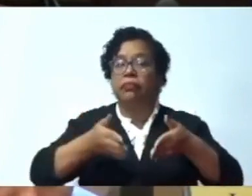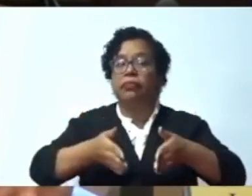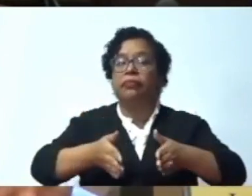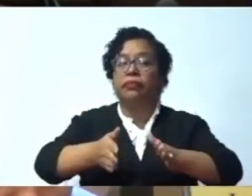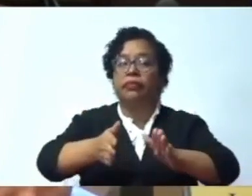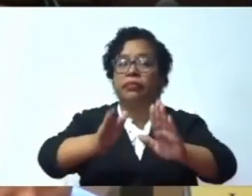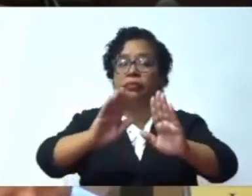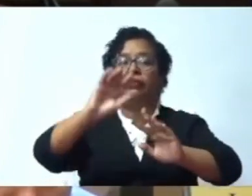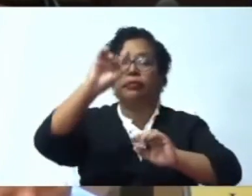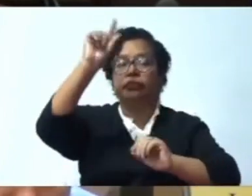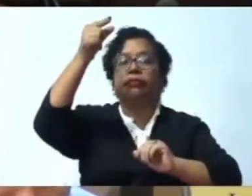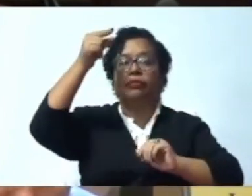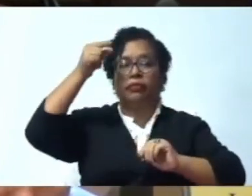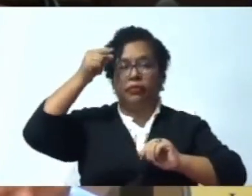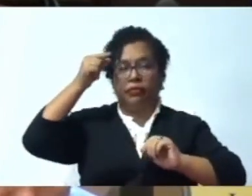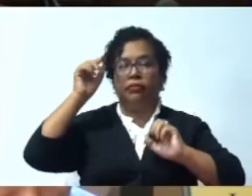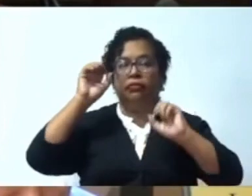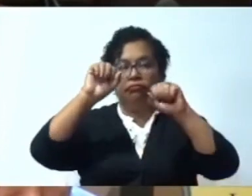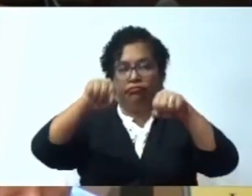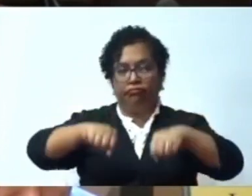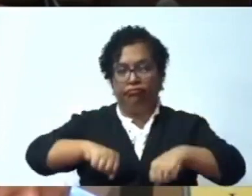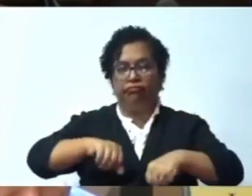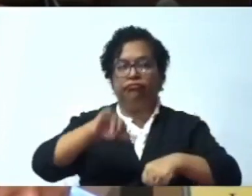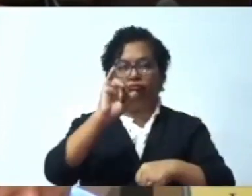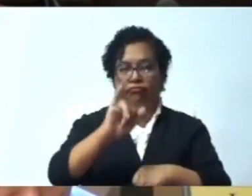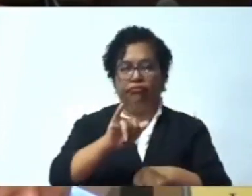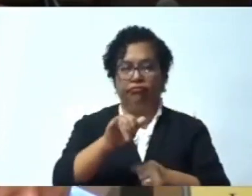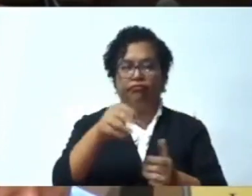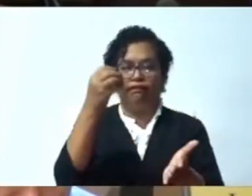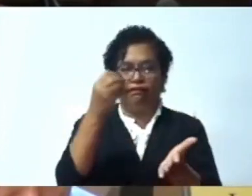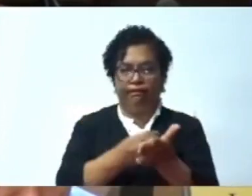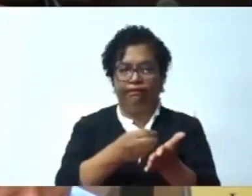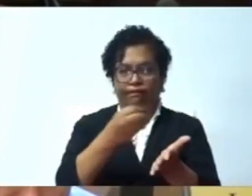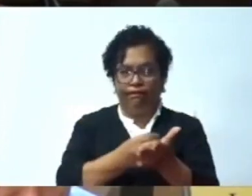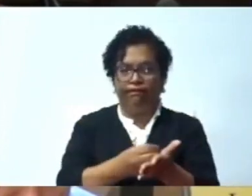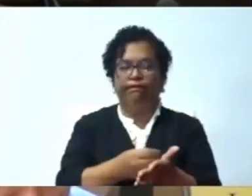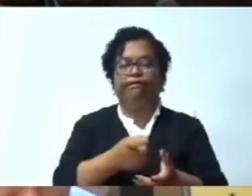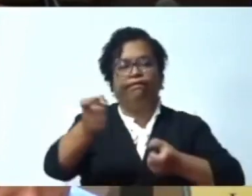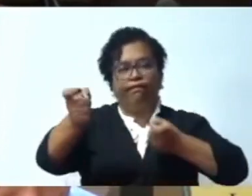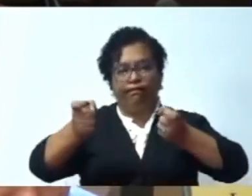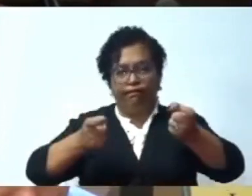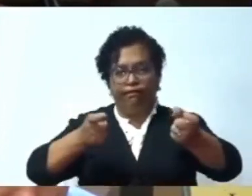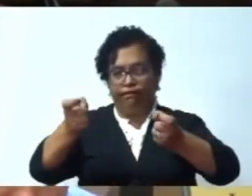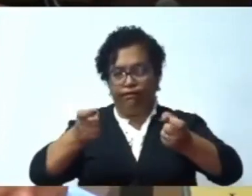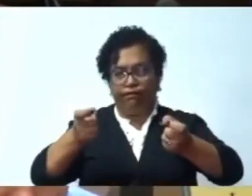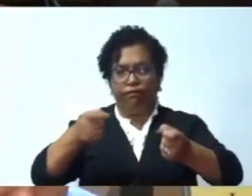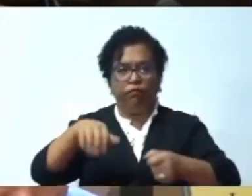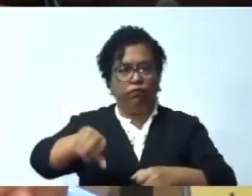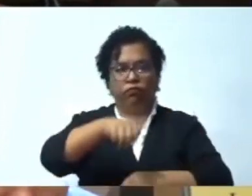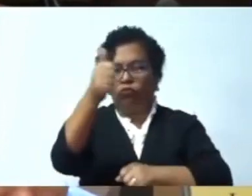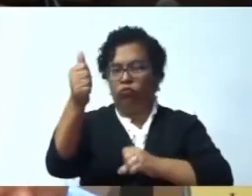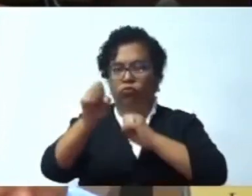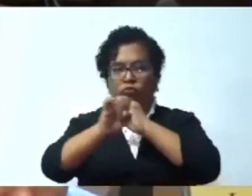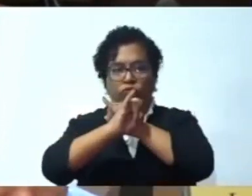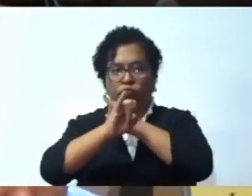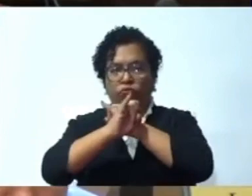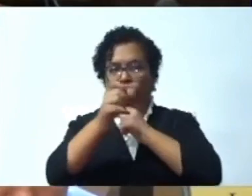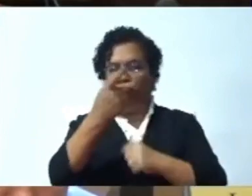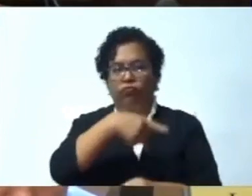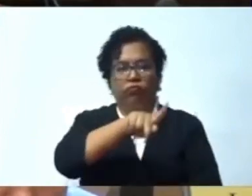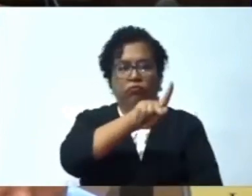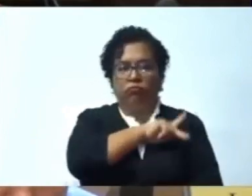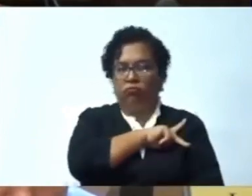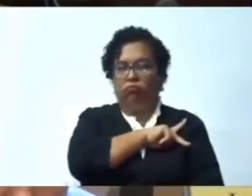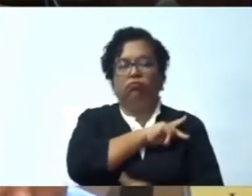va a ser estatal. No va a haber la mano privada en este proyecto de ley. Así que